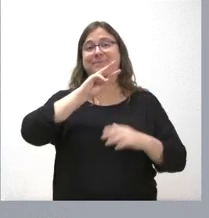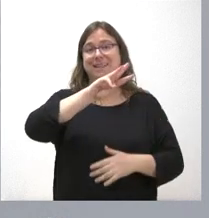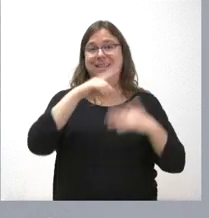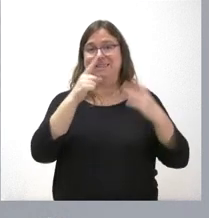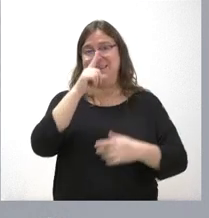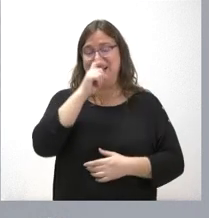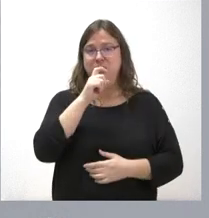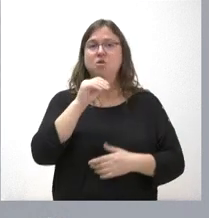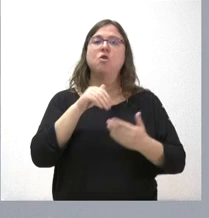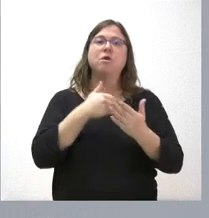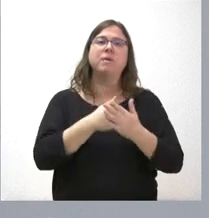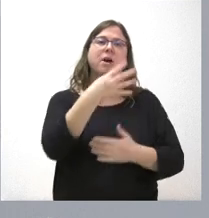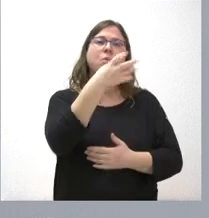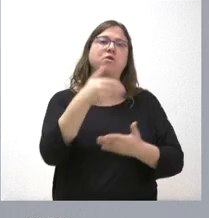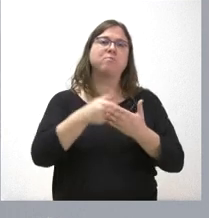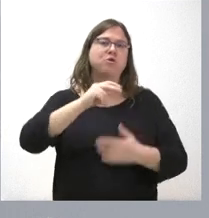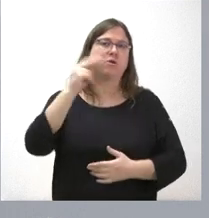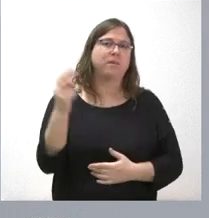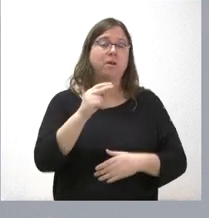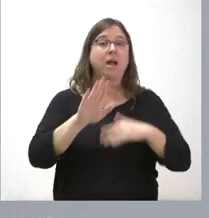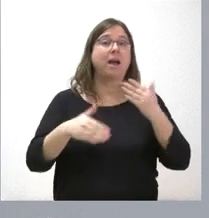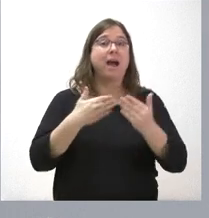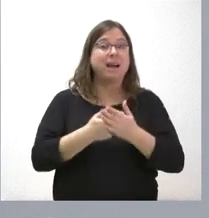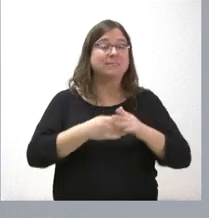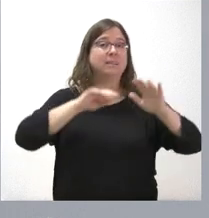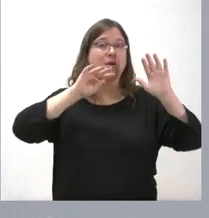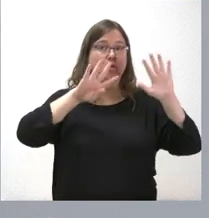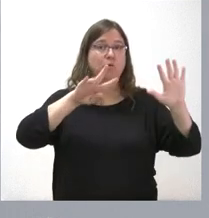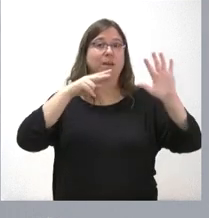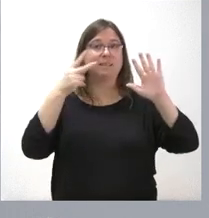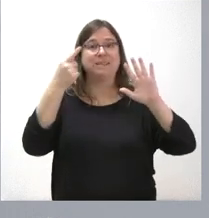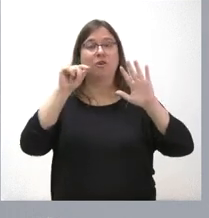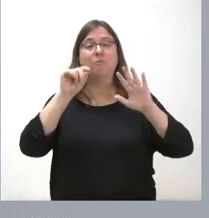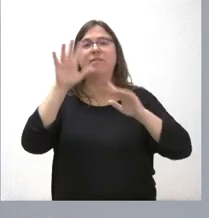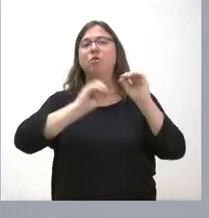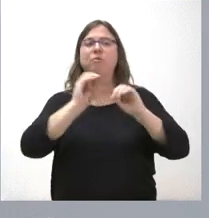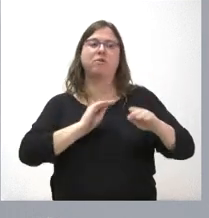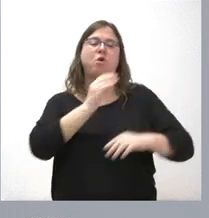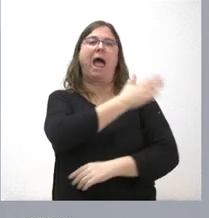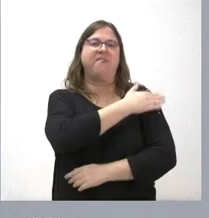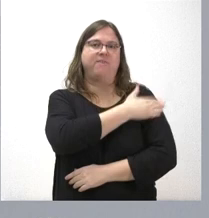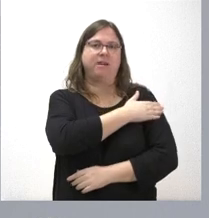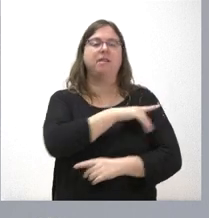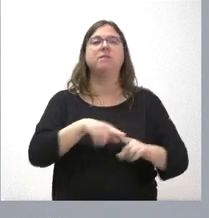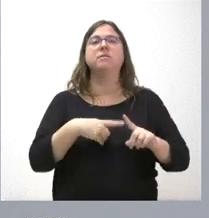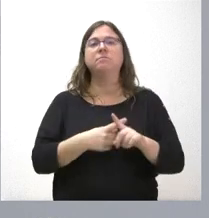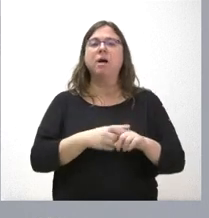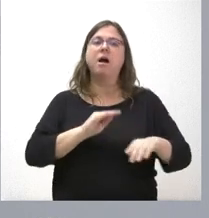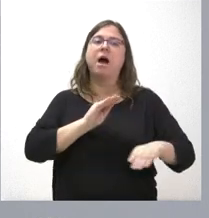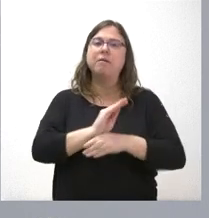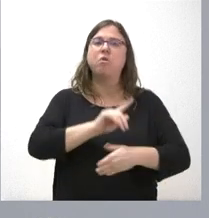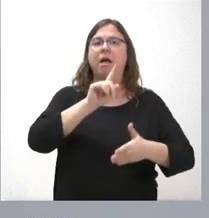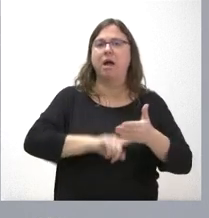400 millones de euros para avalar hasta el 97,5% de la compra de la vivienda. Las ayudas de alquiler, han permitido